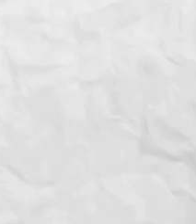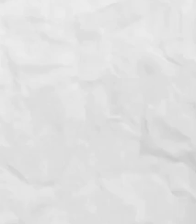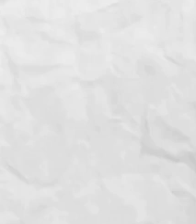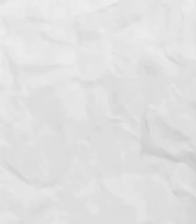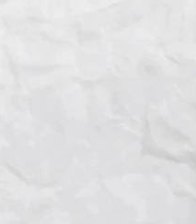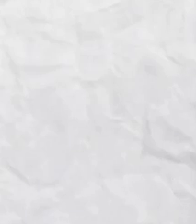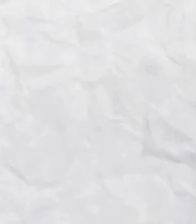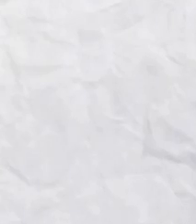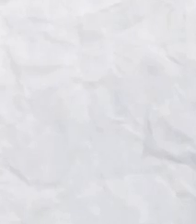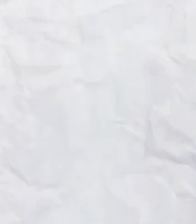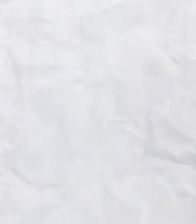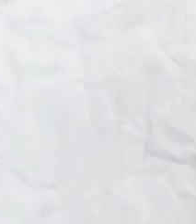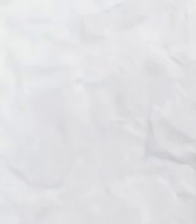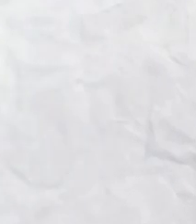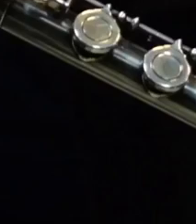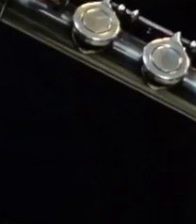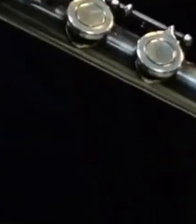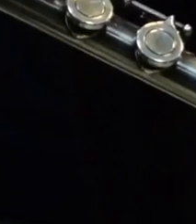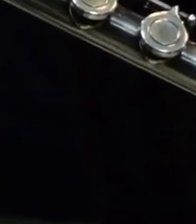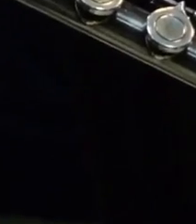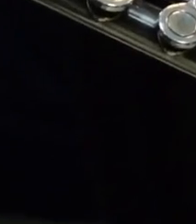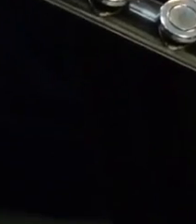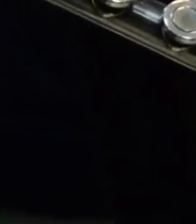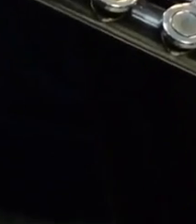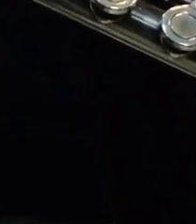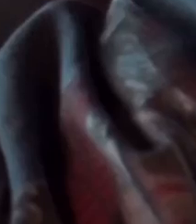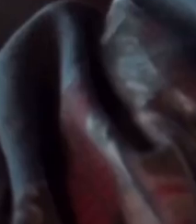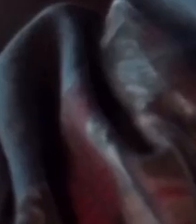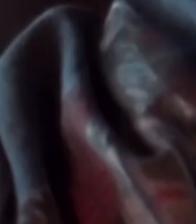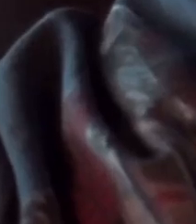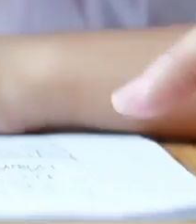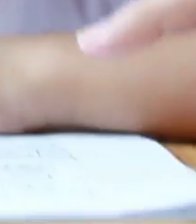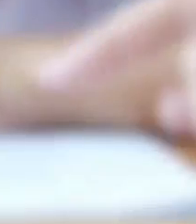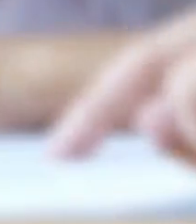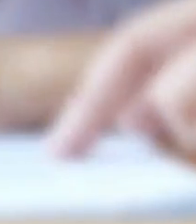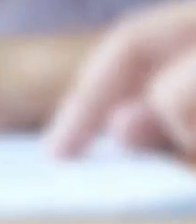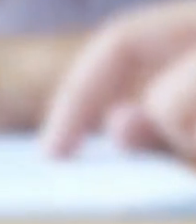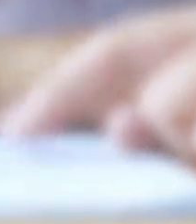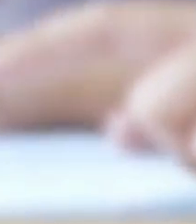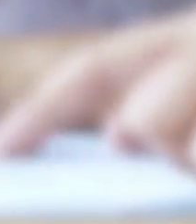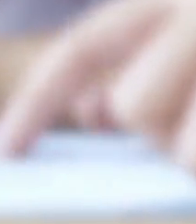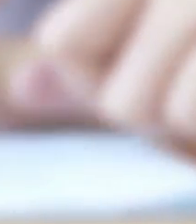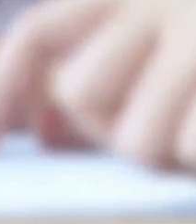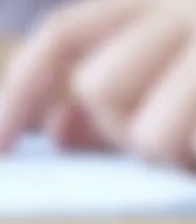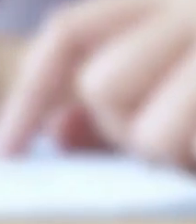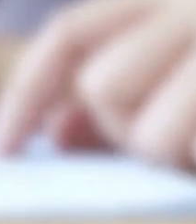En casa, seguimos aprendiendo. Capital 21.